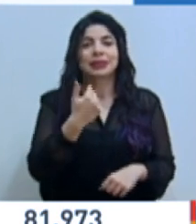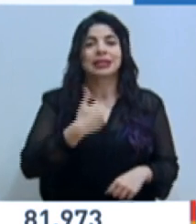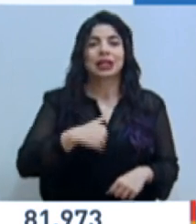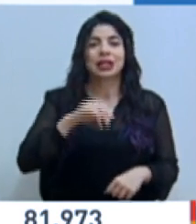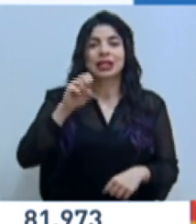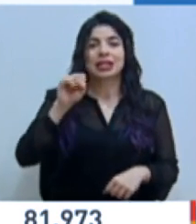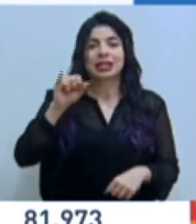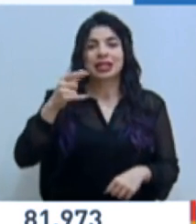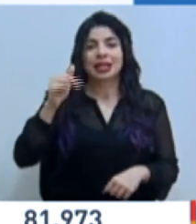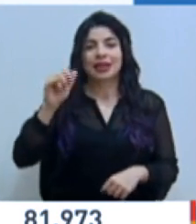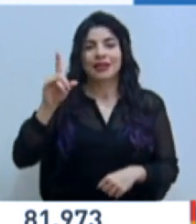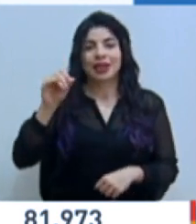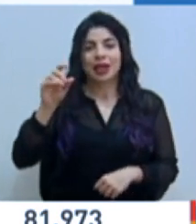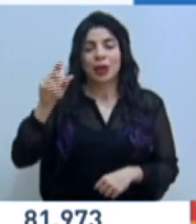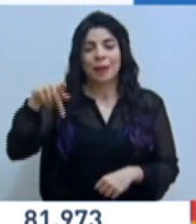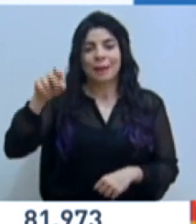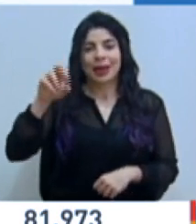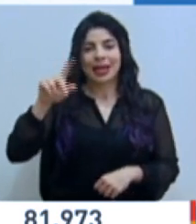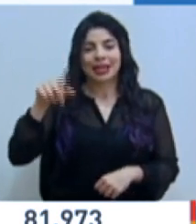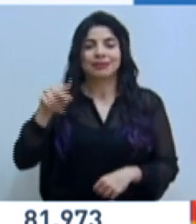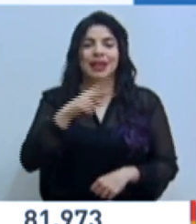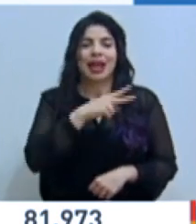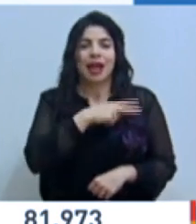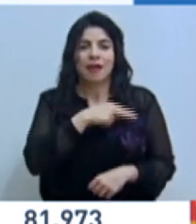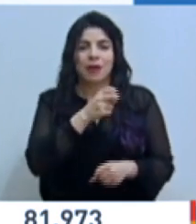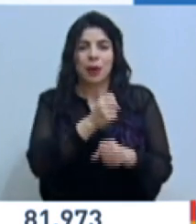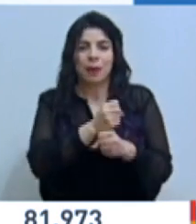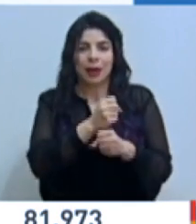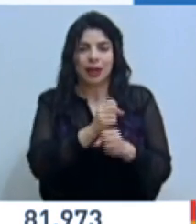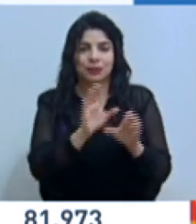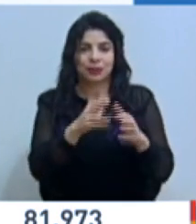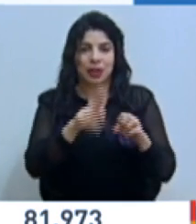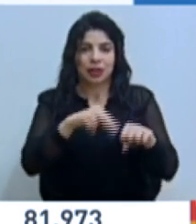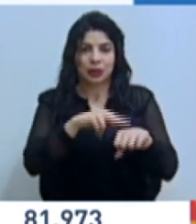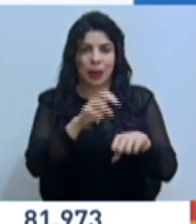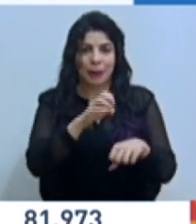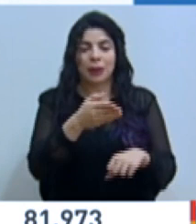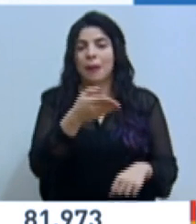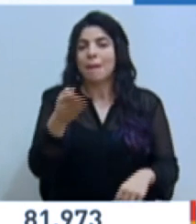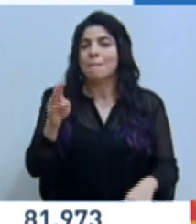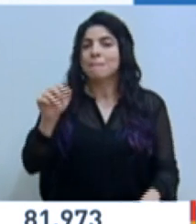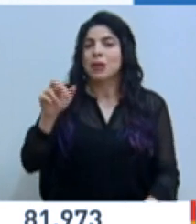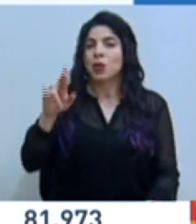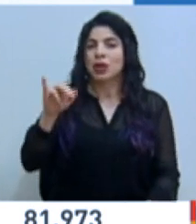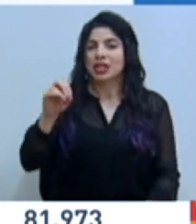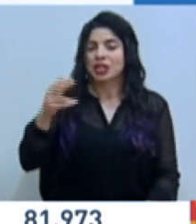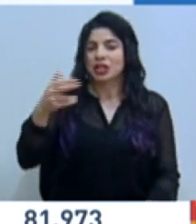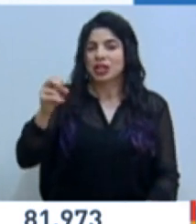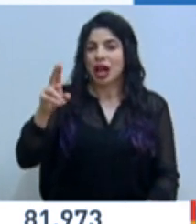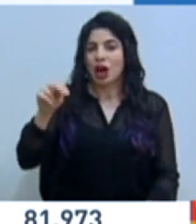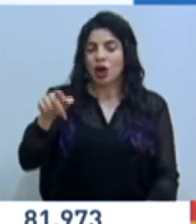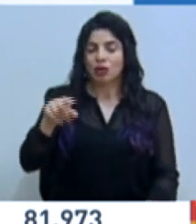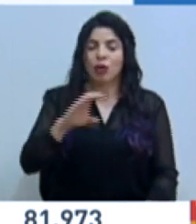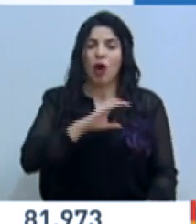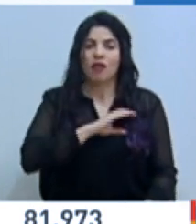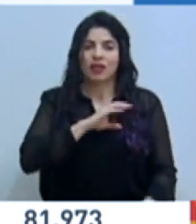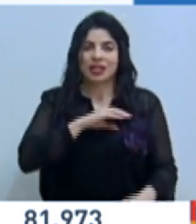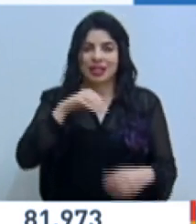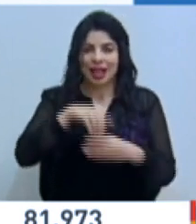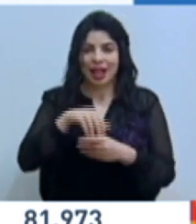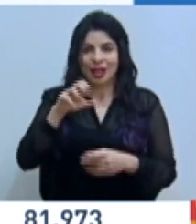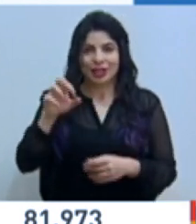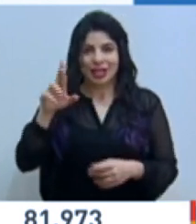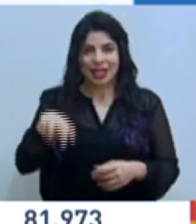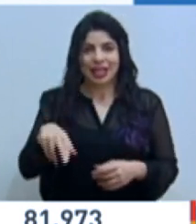Señor Cifredo Pérez, jefe de operación de la Comisión Nacional de Emergencias. Señor Mauricio Chacón, oficia de la Comisión Nacional Gracias a